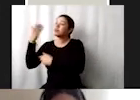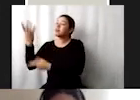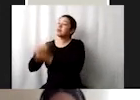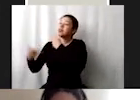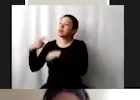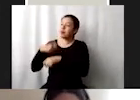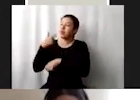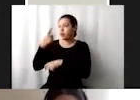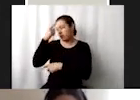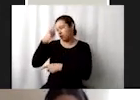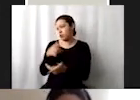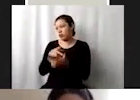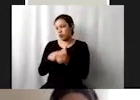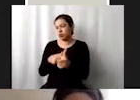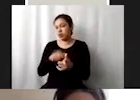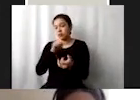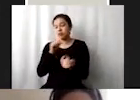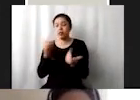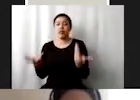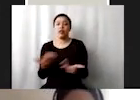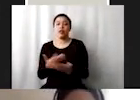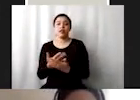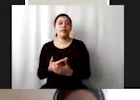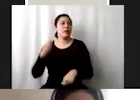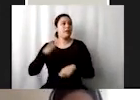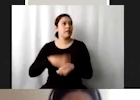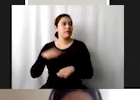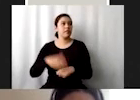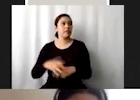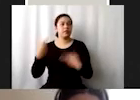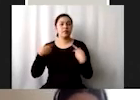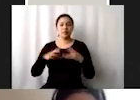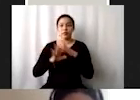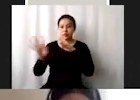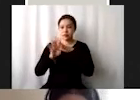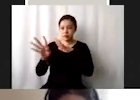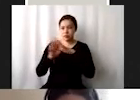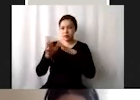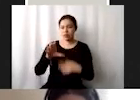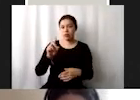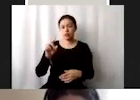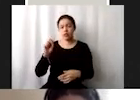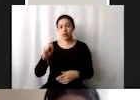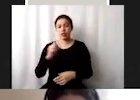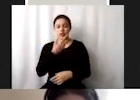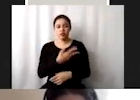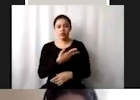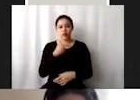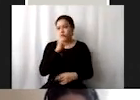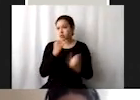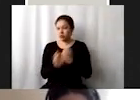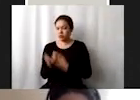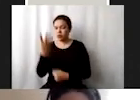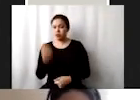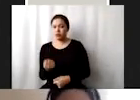esperaba era abordar el tema de sobre todo los migrantes tanto en el ODS 8 como en este entonces se